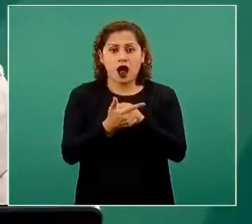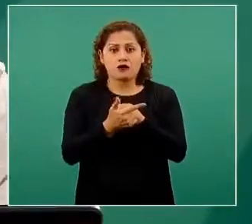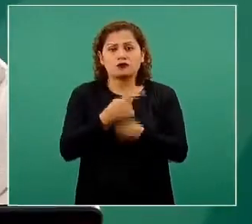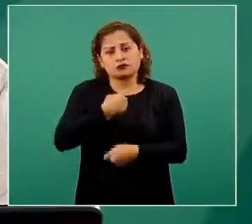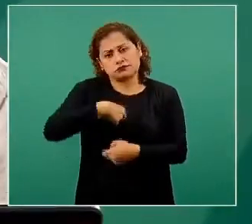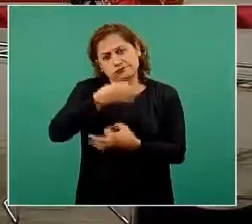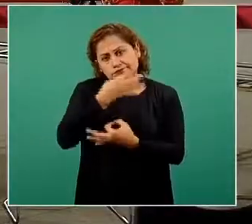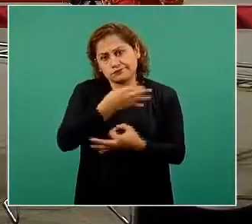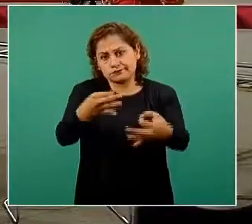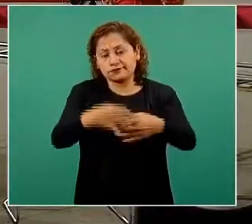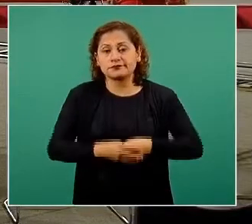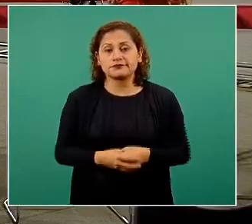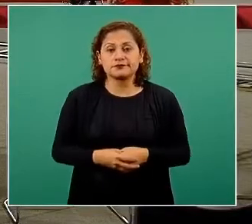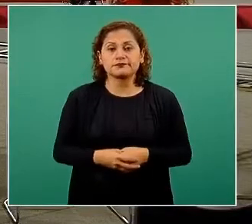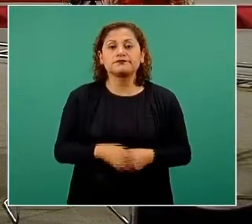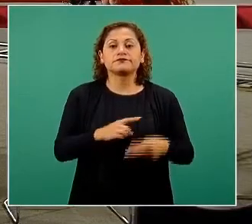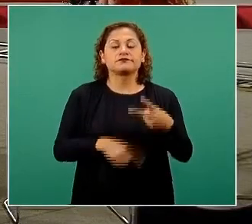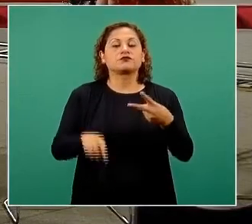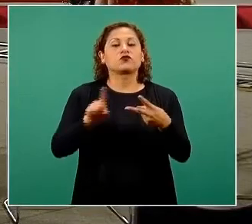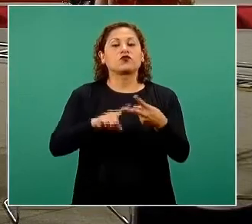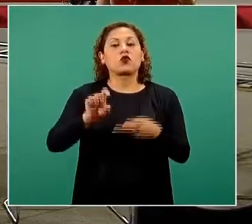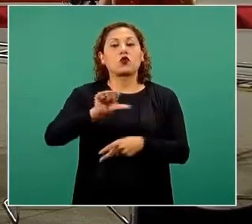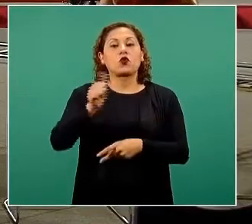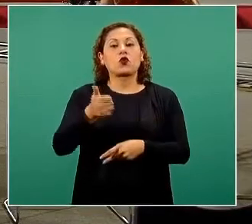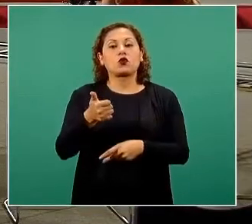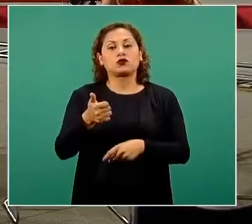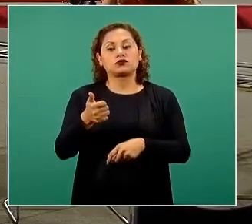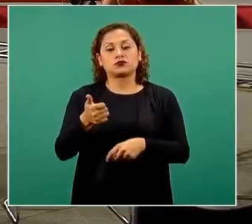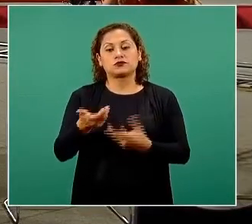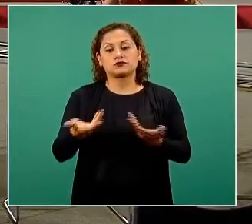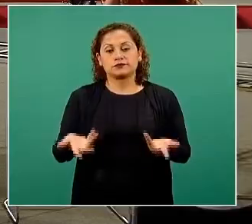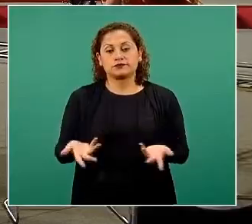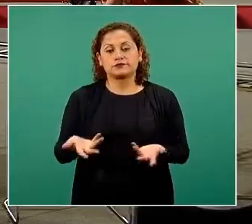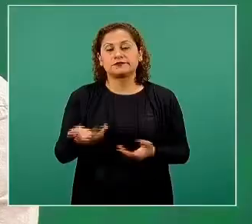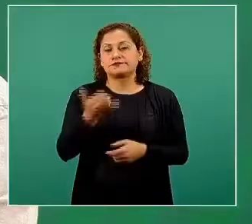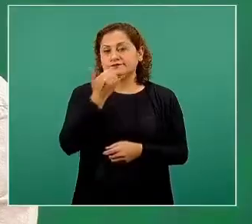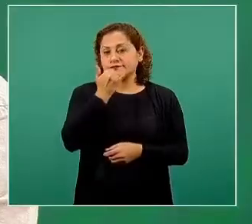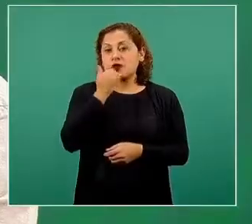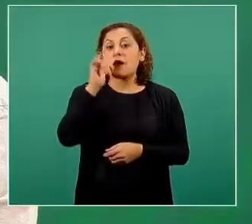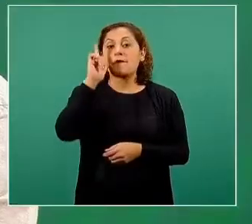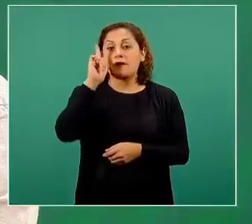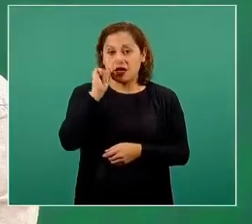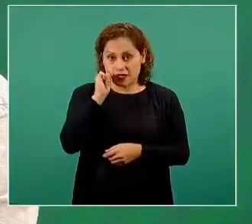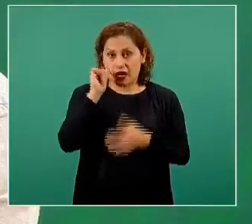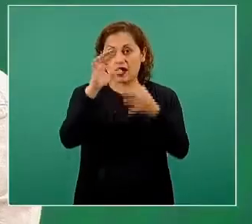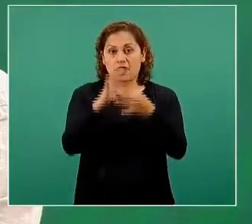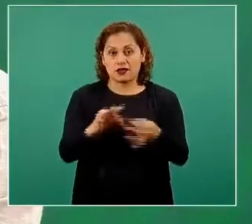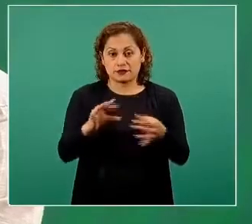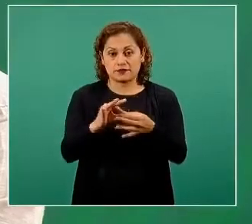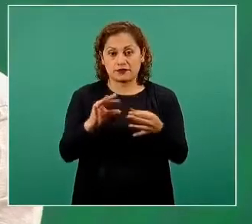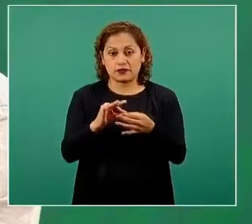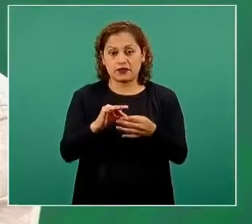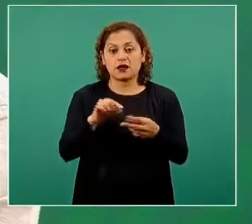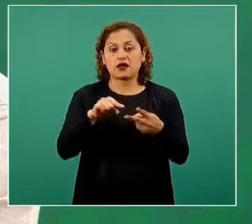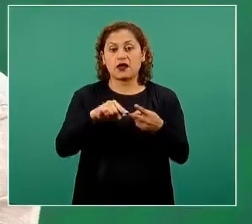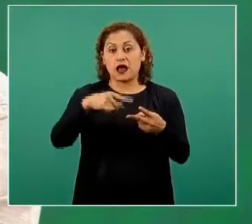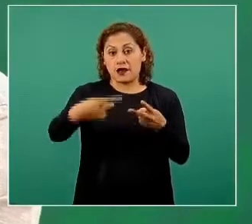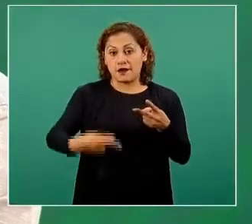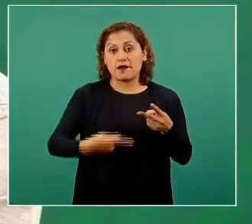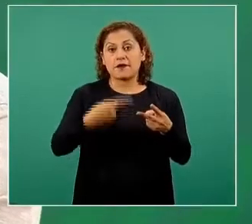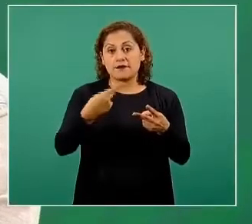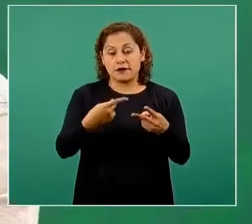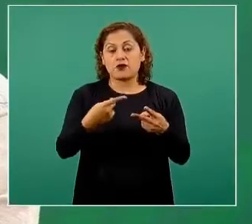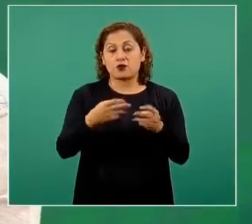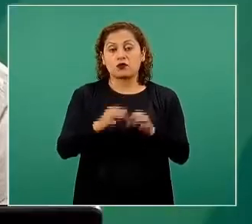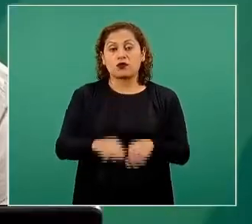apertura ahora sobre lo otro lástima que yo creo que mejor mañana tratamos el tema la pregunta es muy relevante